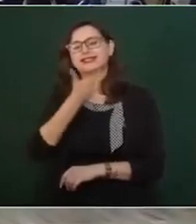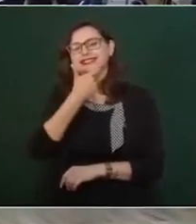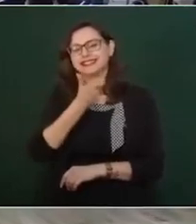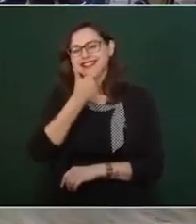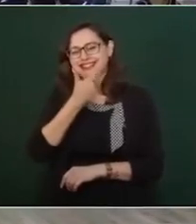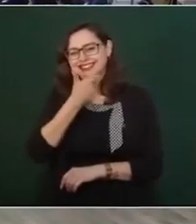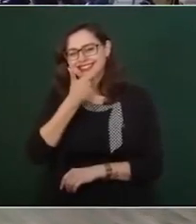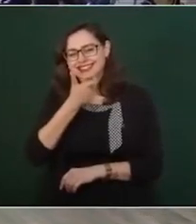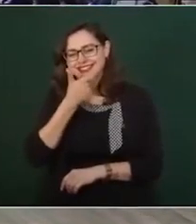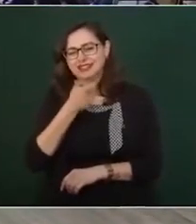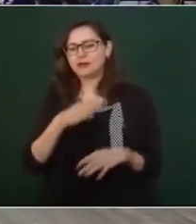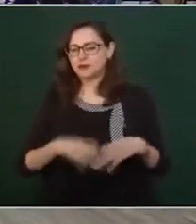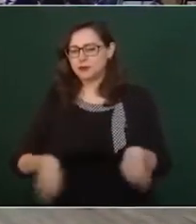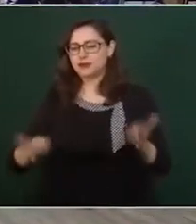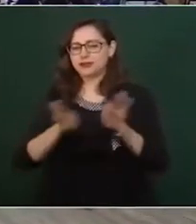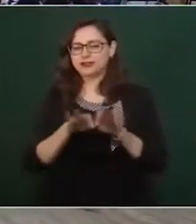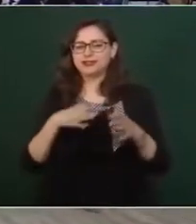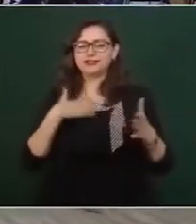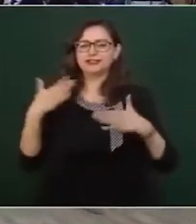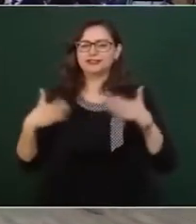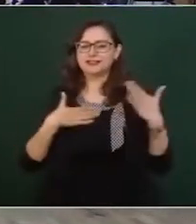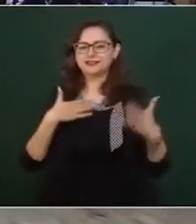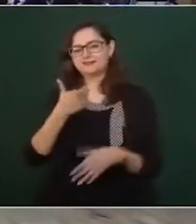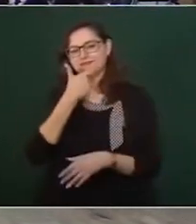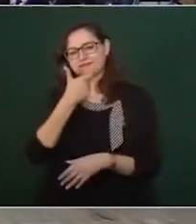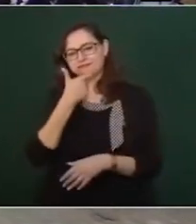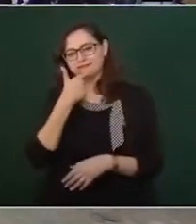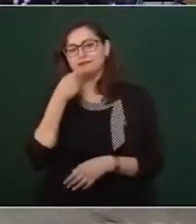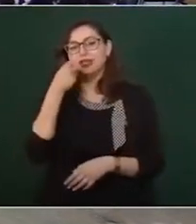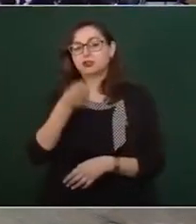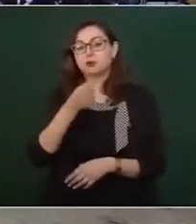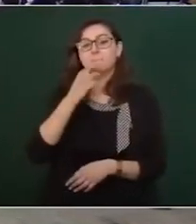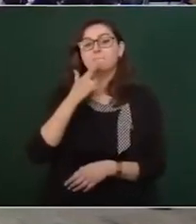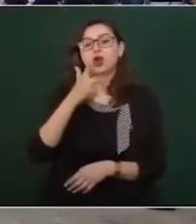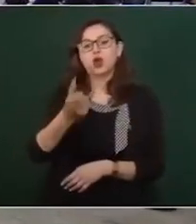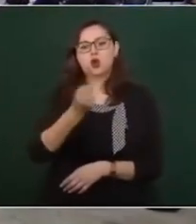reírse porque eso es bueno para la salud.